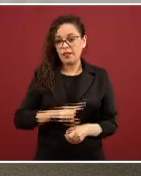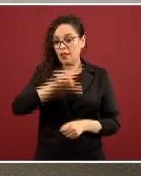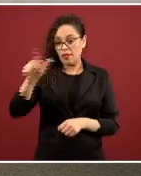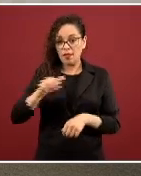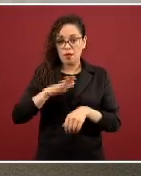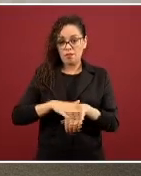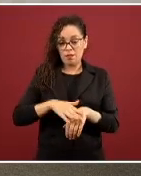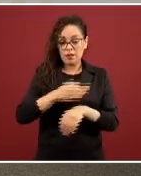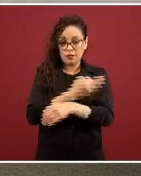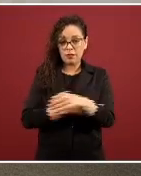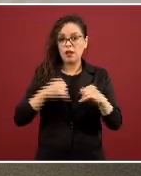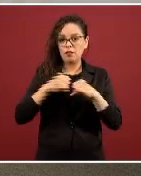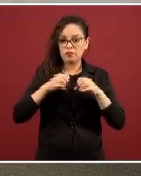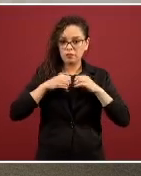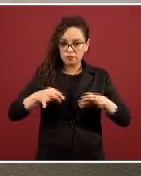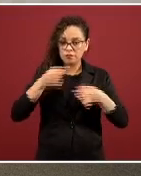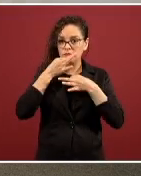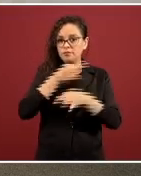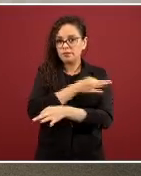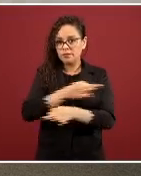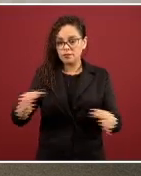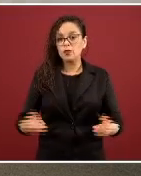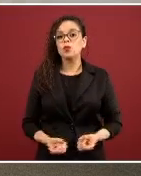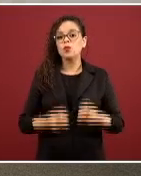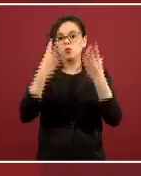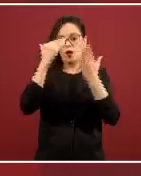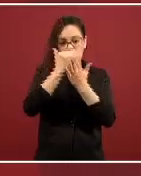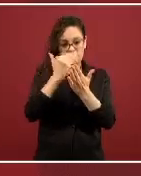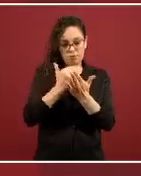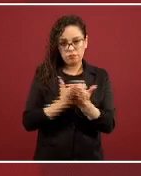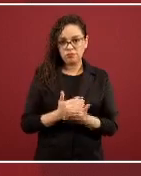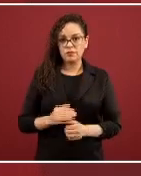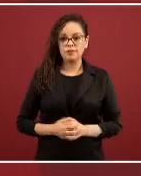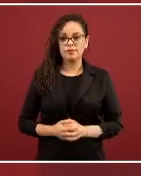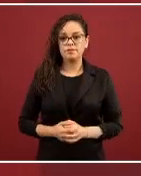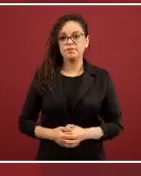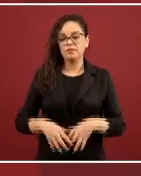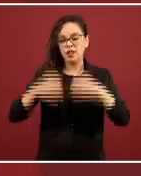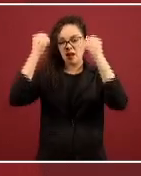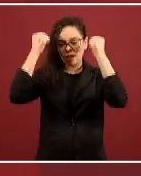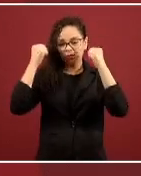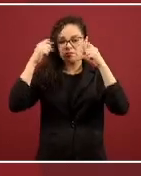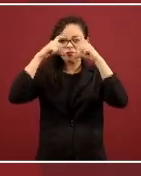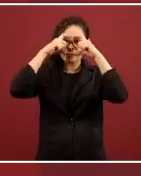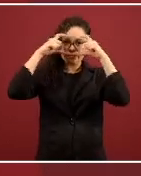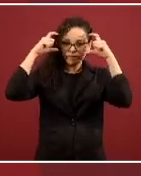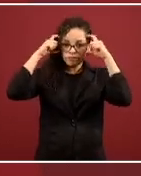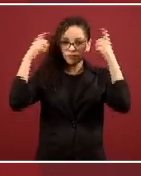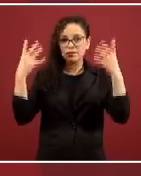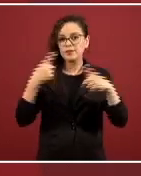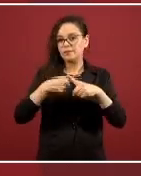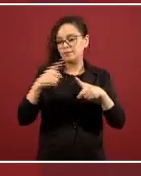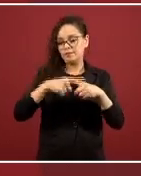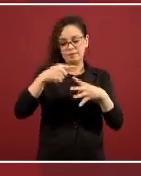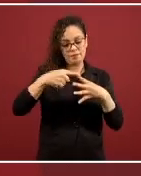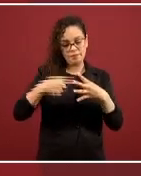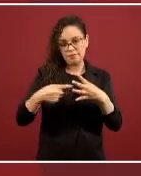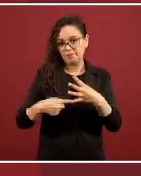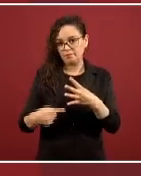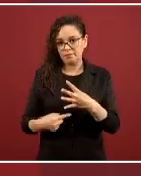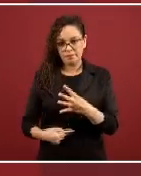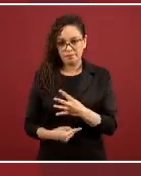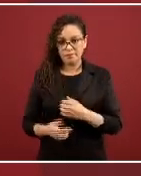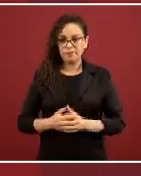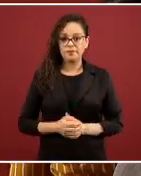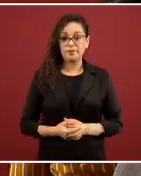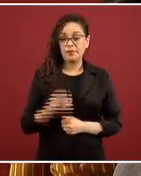con todos los, la numeralia. Y gorros, gogles, etcétera. Lo que sí le puedo decir es una idea general, esto nos va